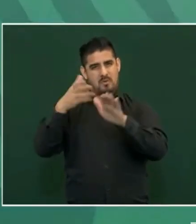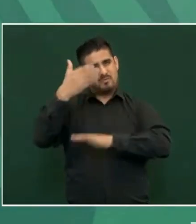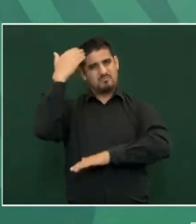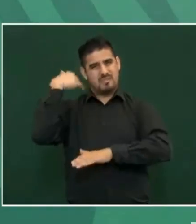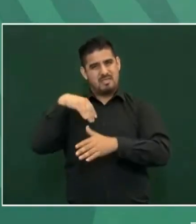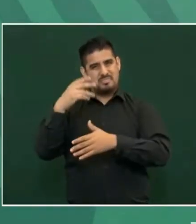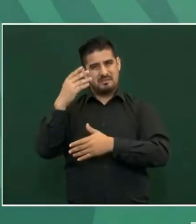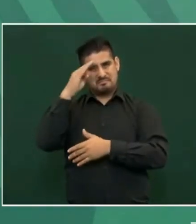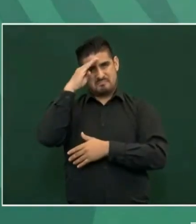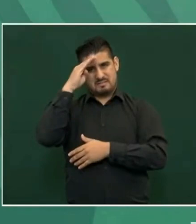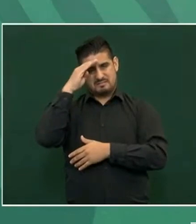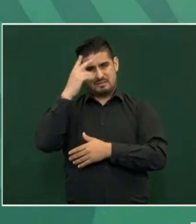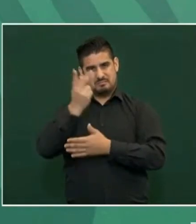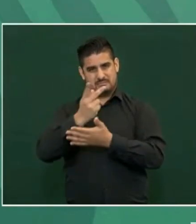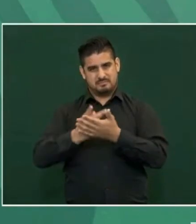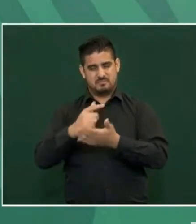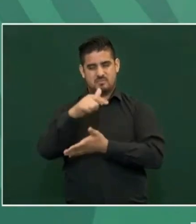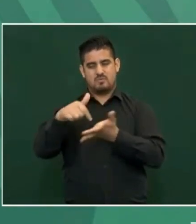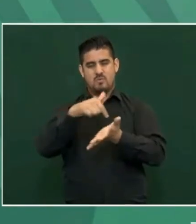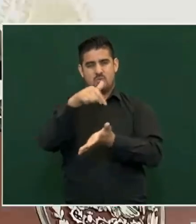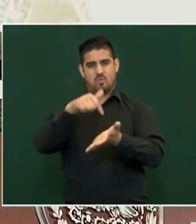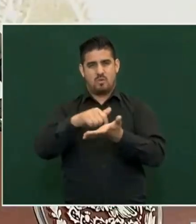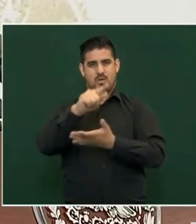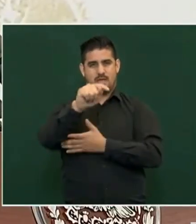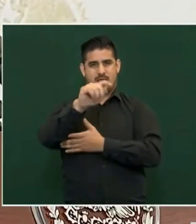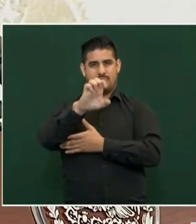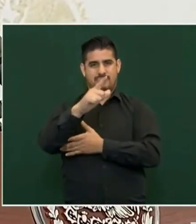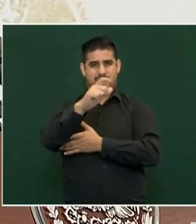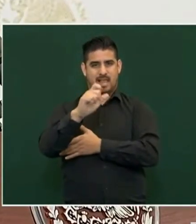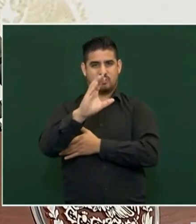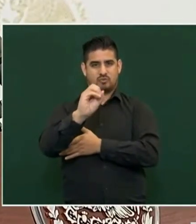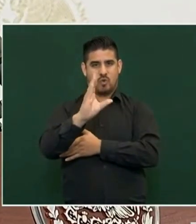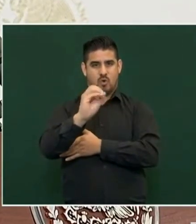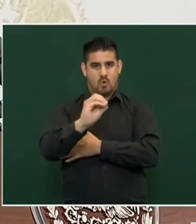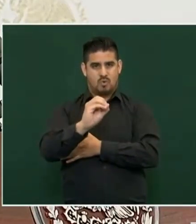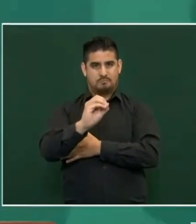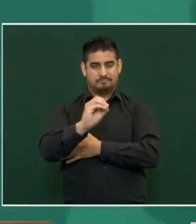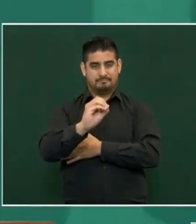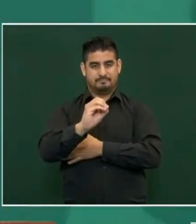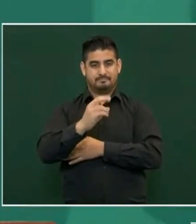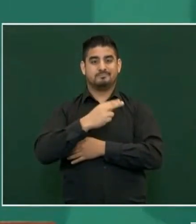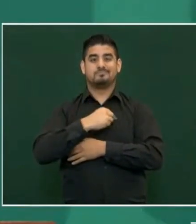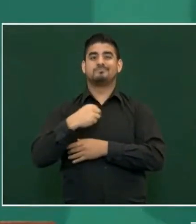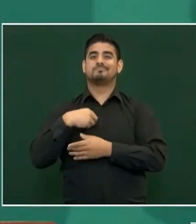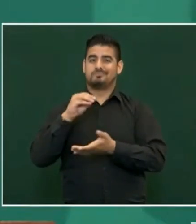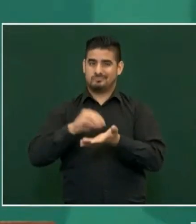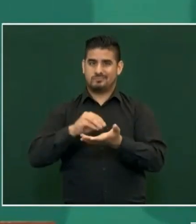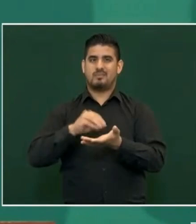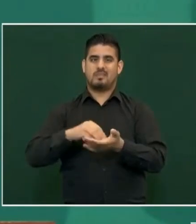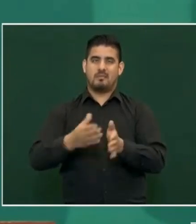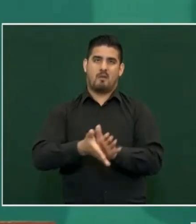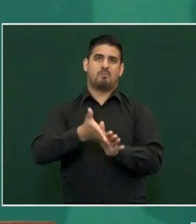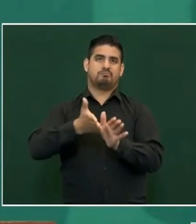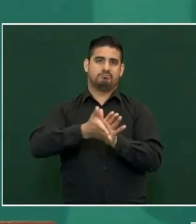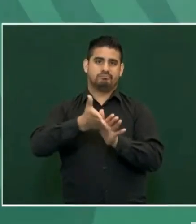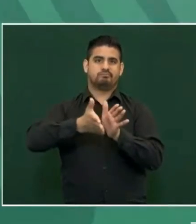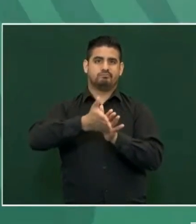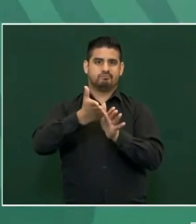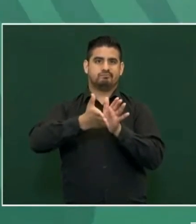programado en Texcoco, pues, estaríamos todavía construyéndolo.